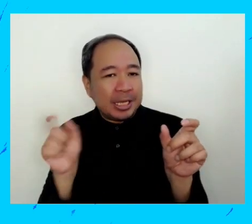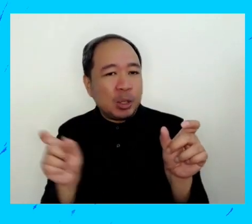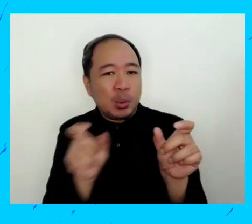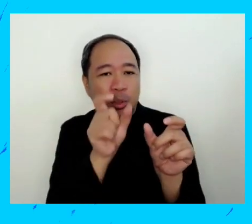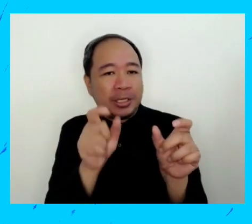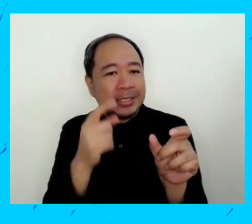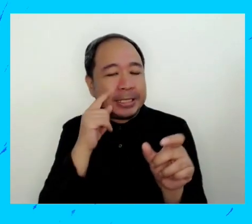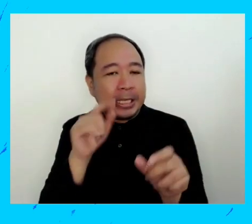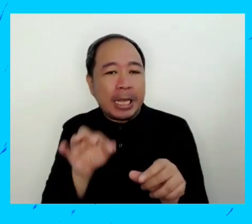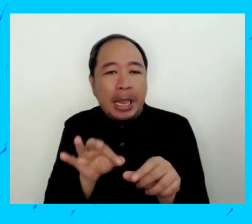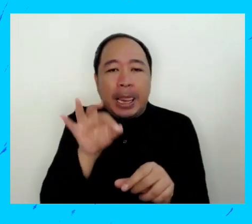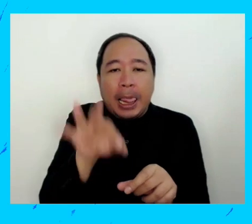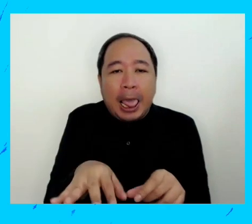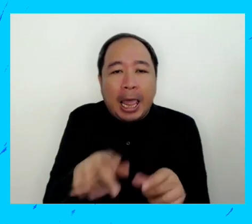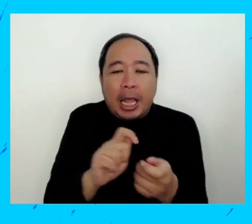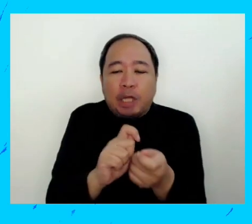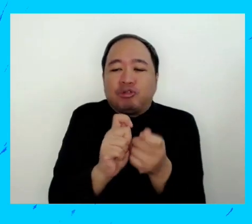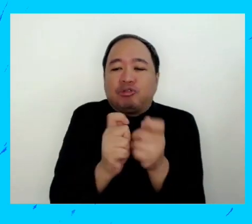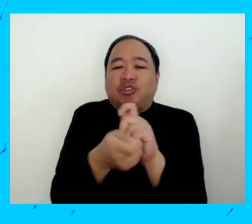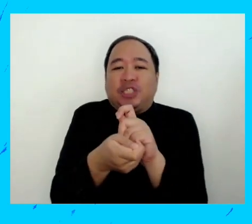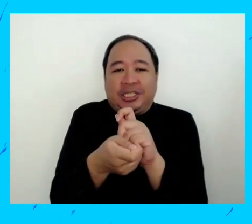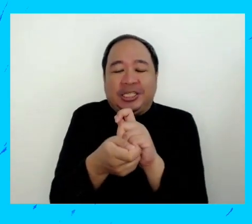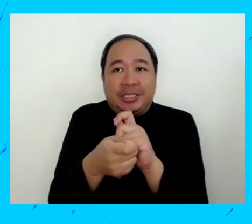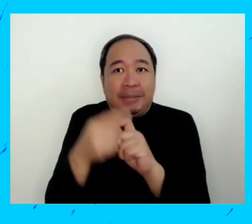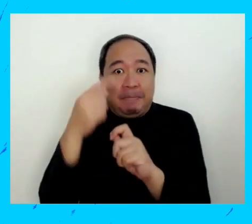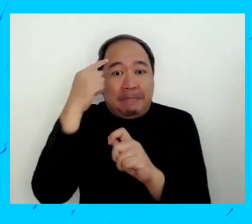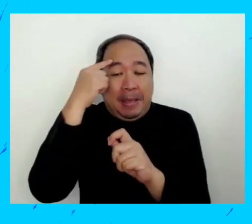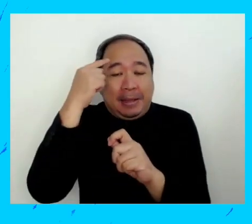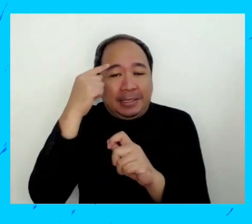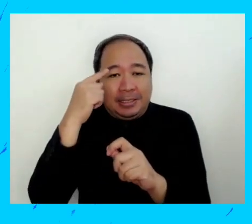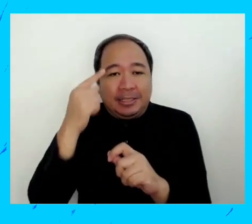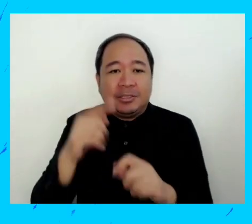Esas son solo palabras que son semillas.